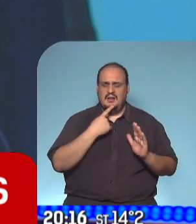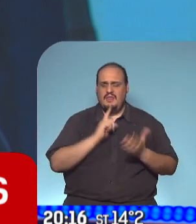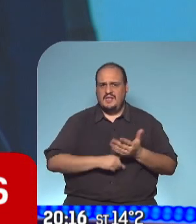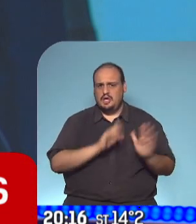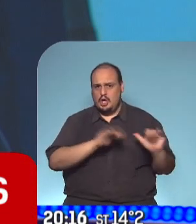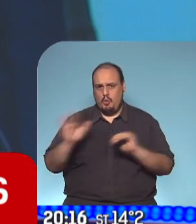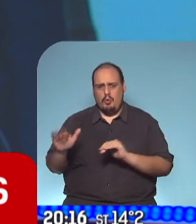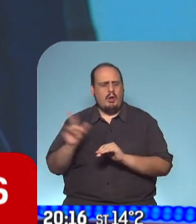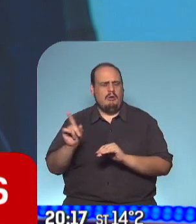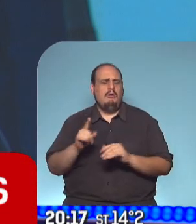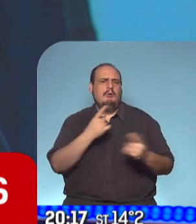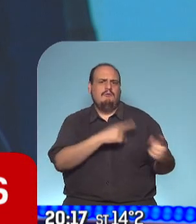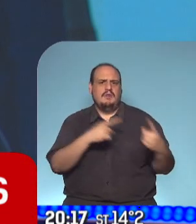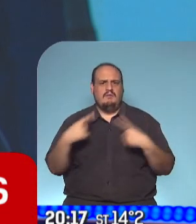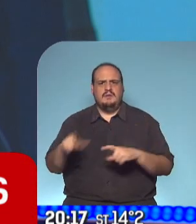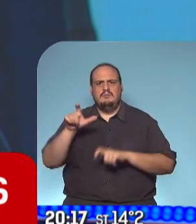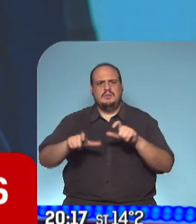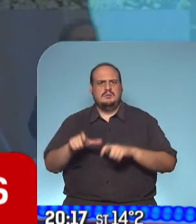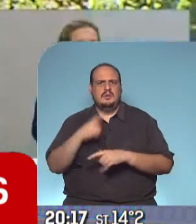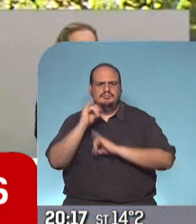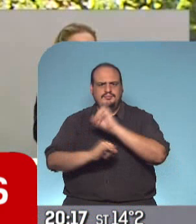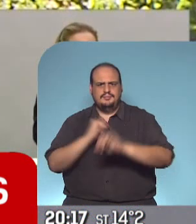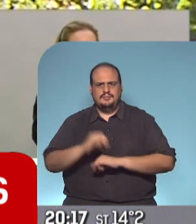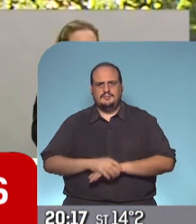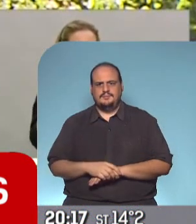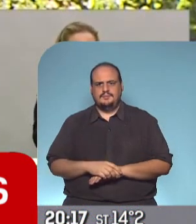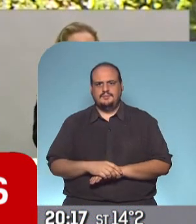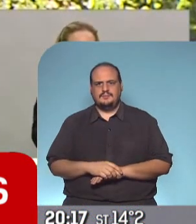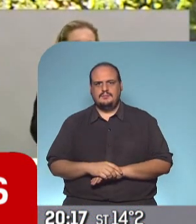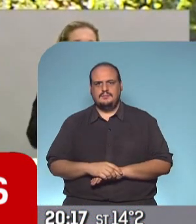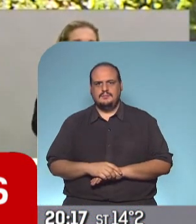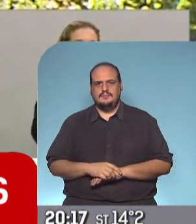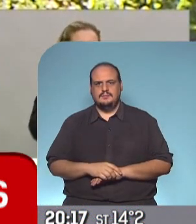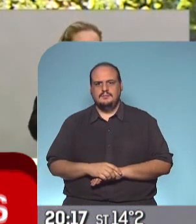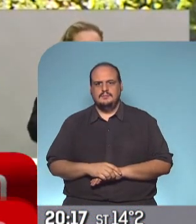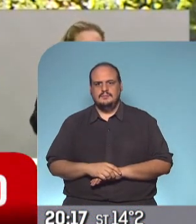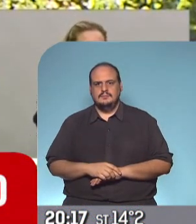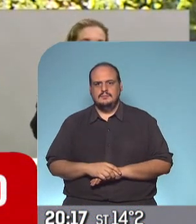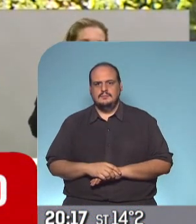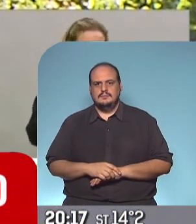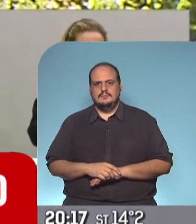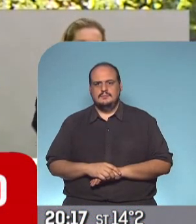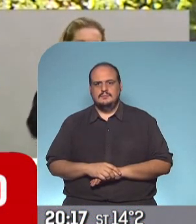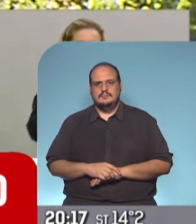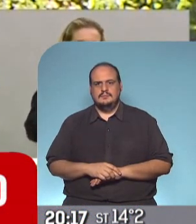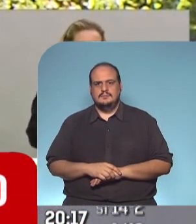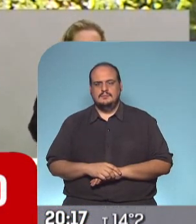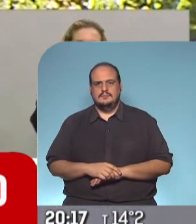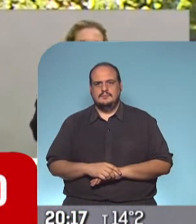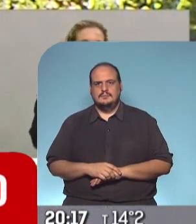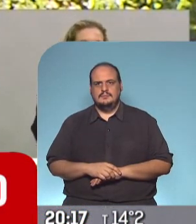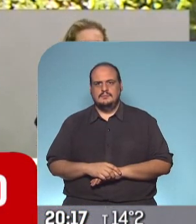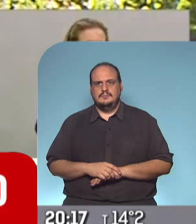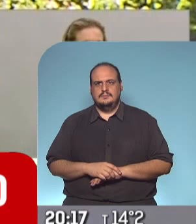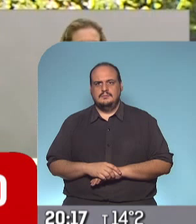empezaron a explicarlo los principales funcionarios. Es que vamos a arrancar de manera progresiva primero porque tenemos que ir